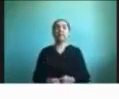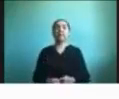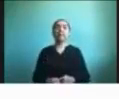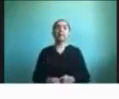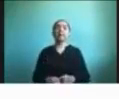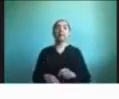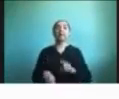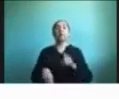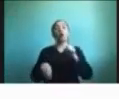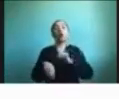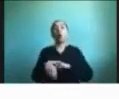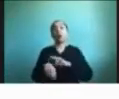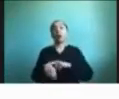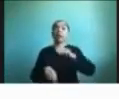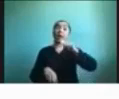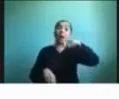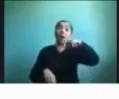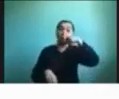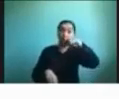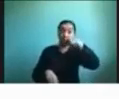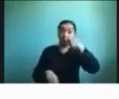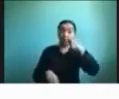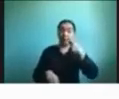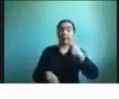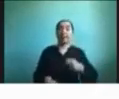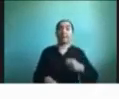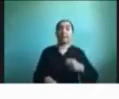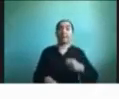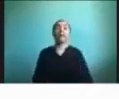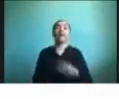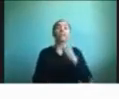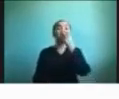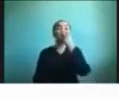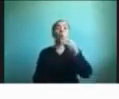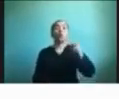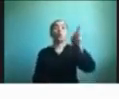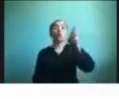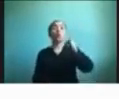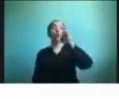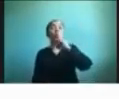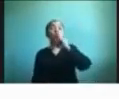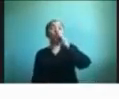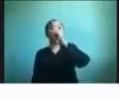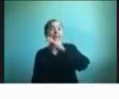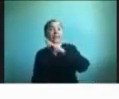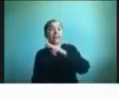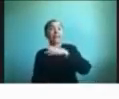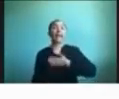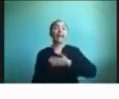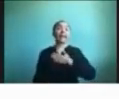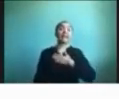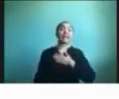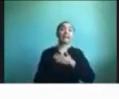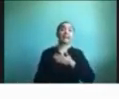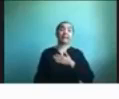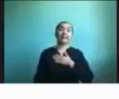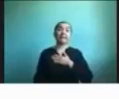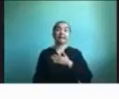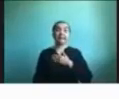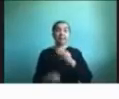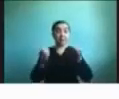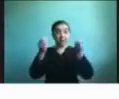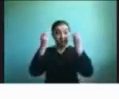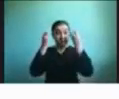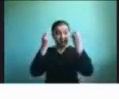comidas por ejemplo vimos rutinas específicas que queremos que nuestros hijos puedan aprender y que